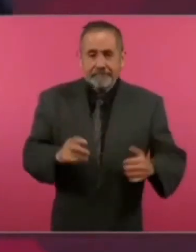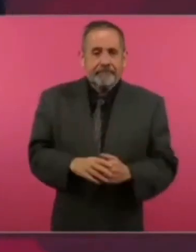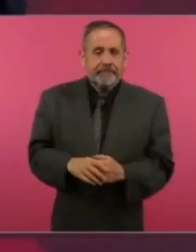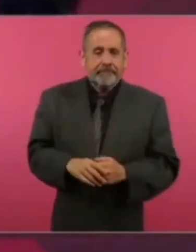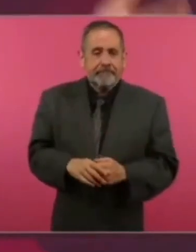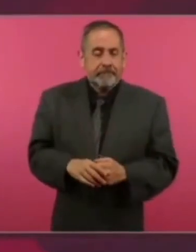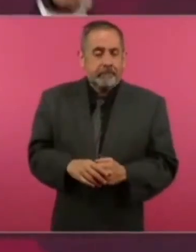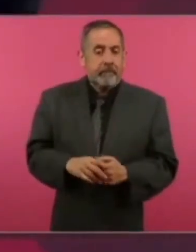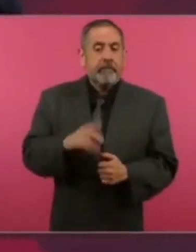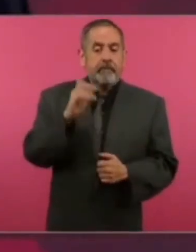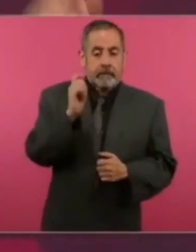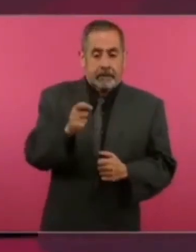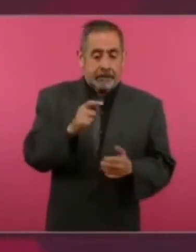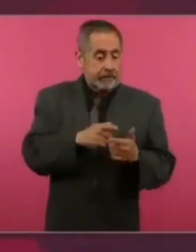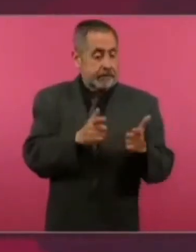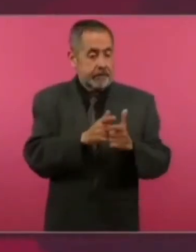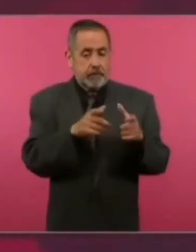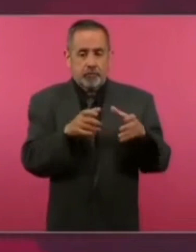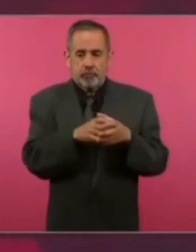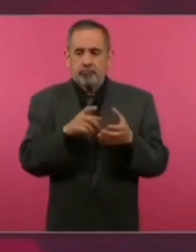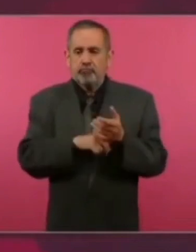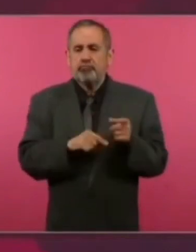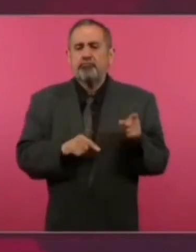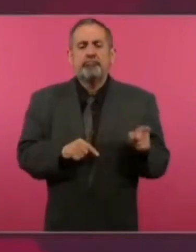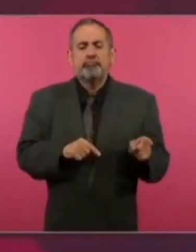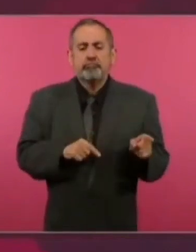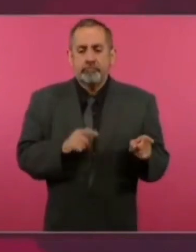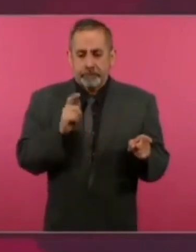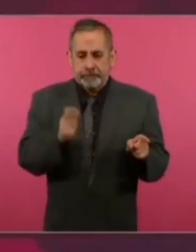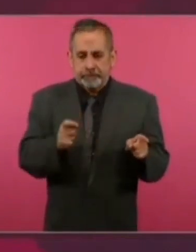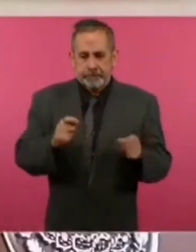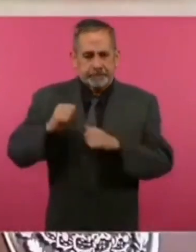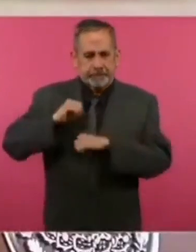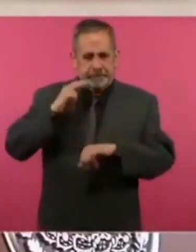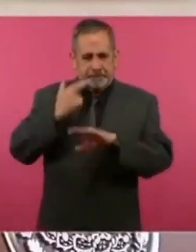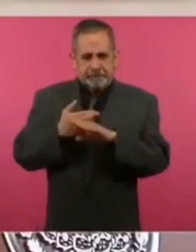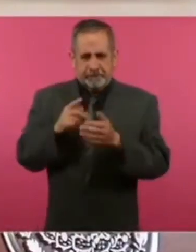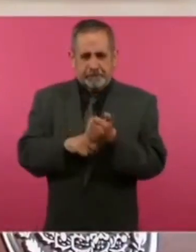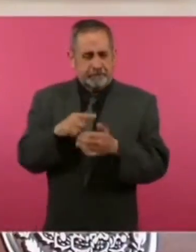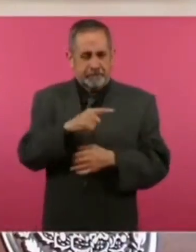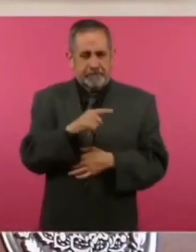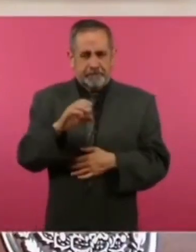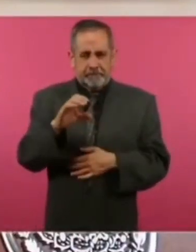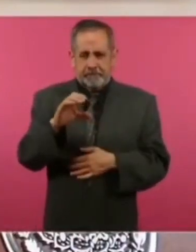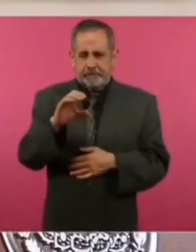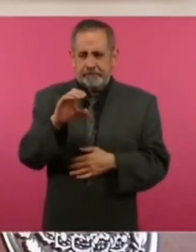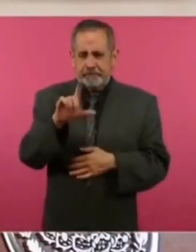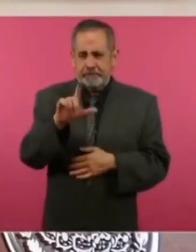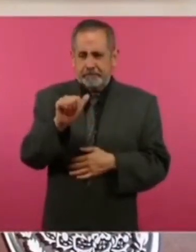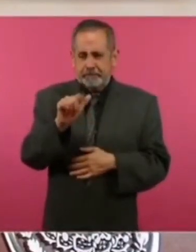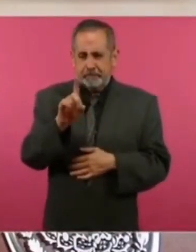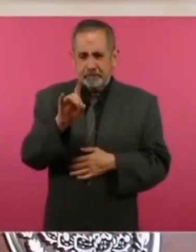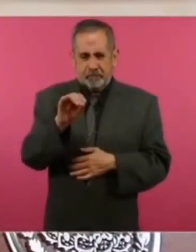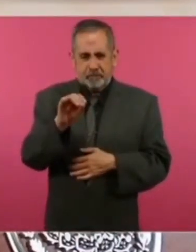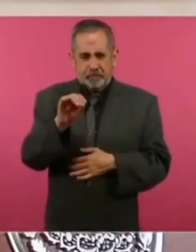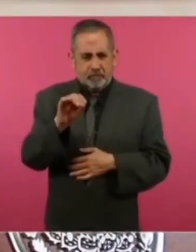el bloque de conservador que está a cargo del señor Claudia que es González hijo